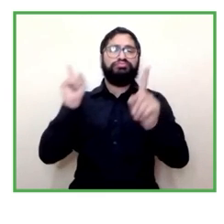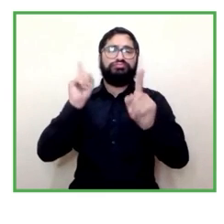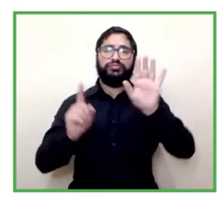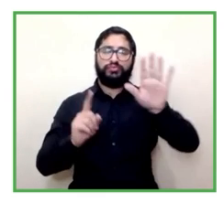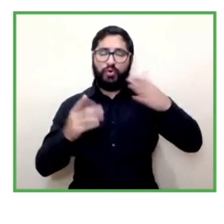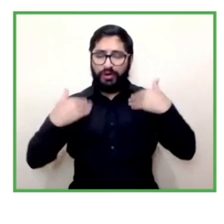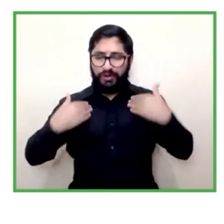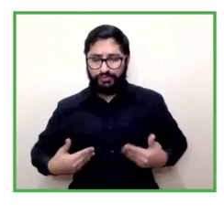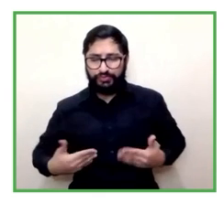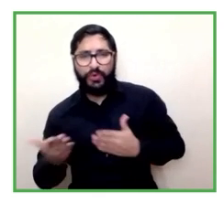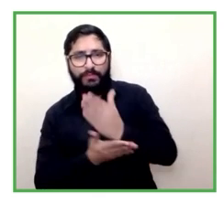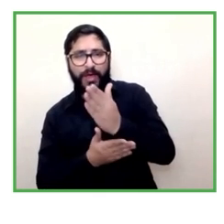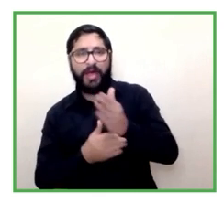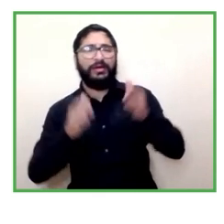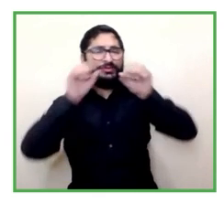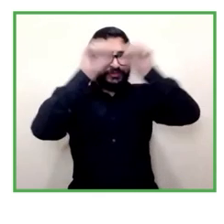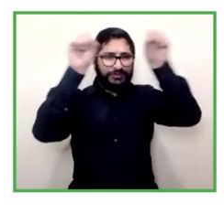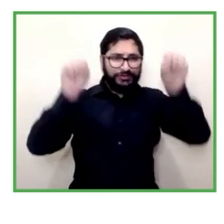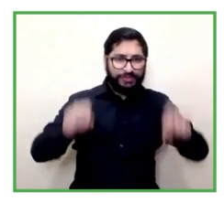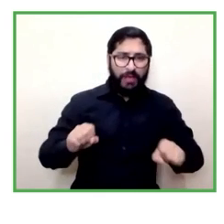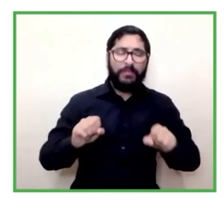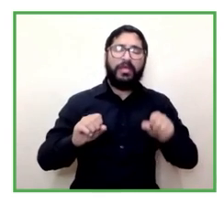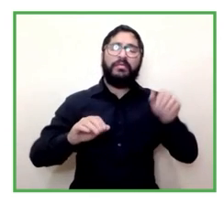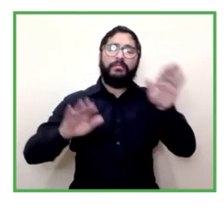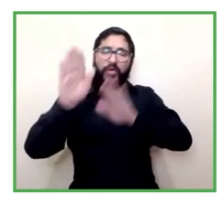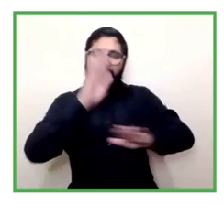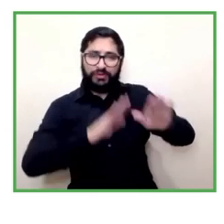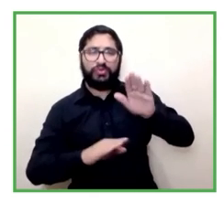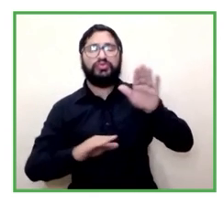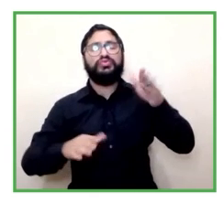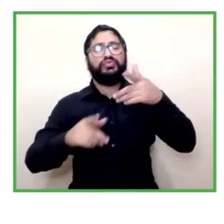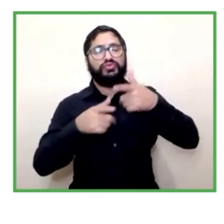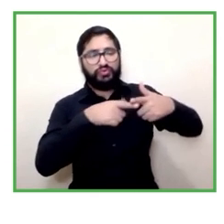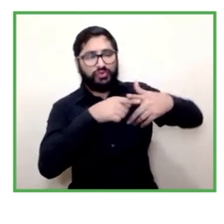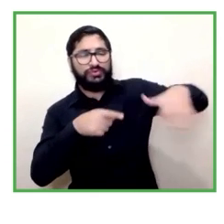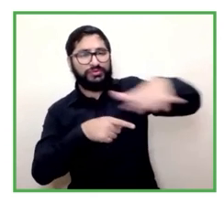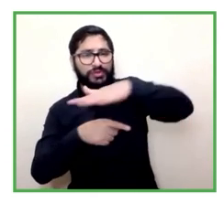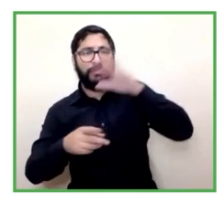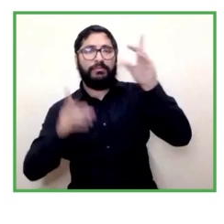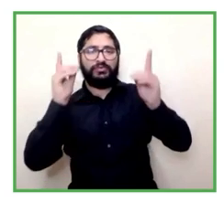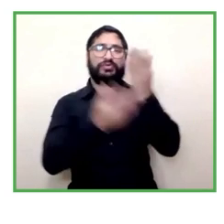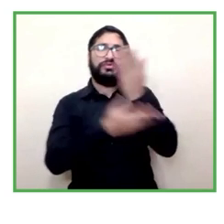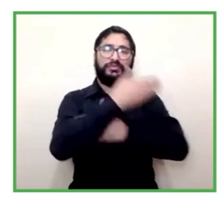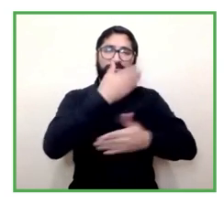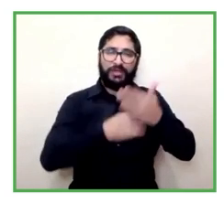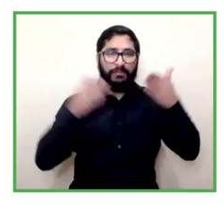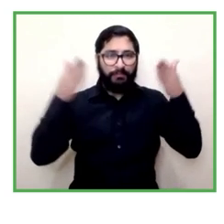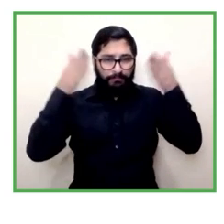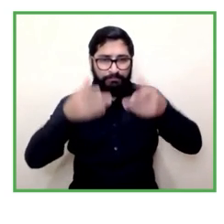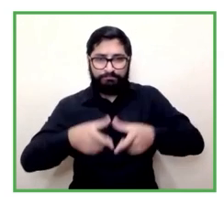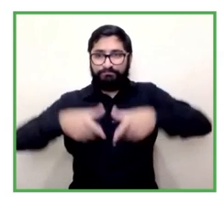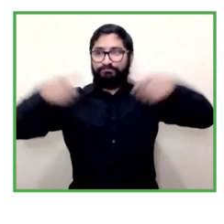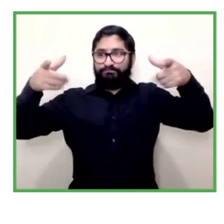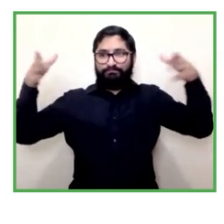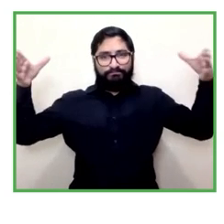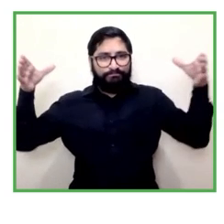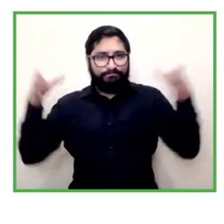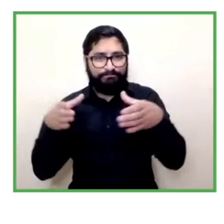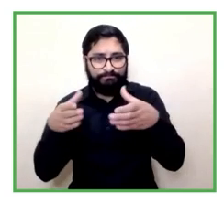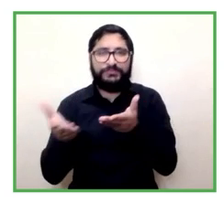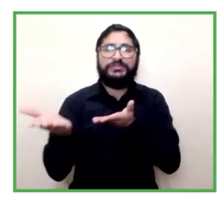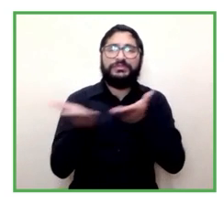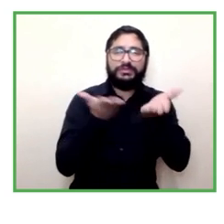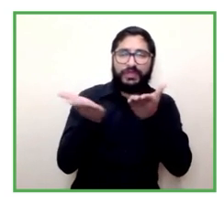apoyo de protección social con una gran comunidad que esté al servicio de las personas con discapacidad pero